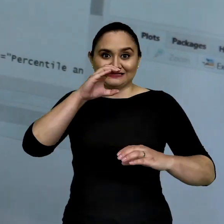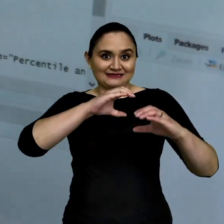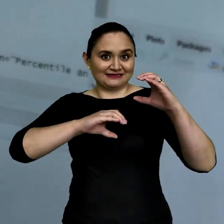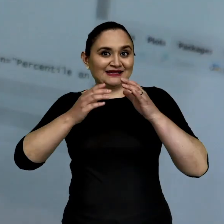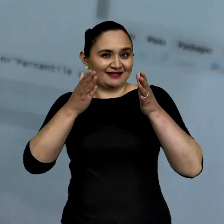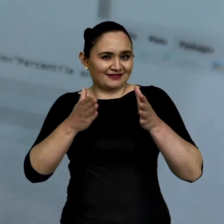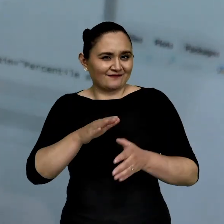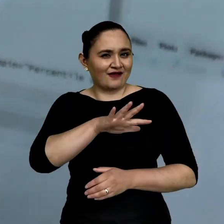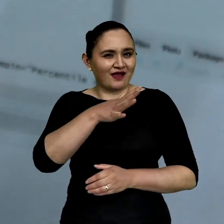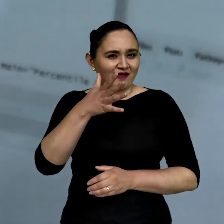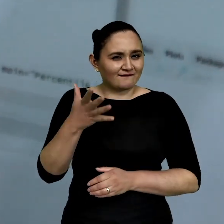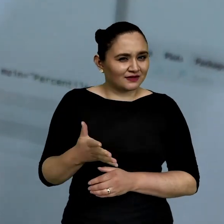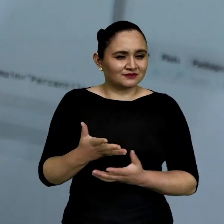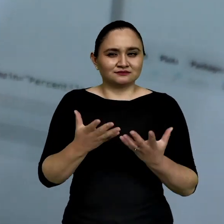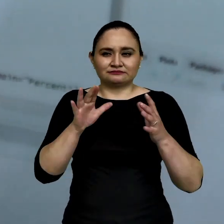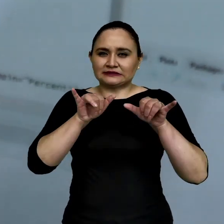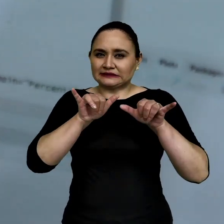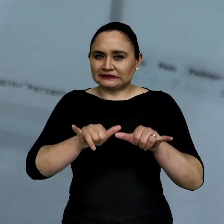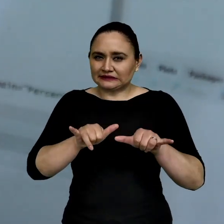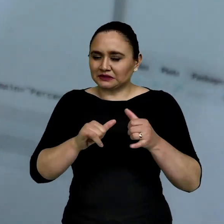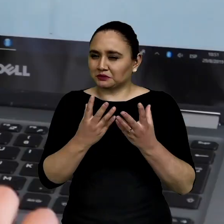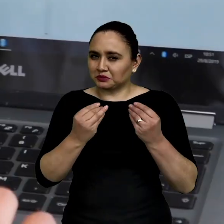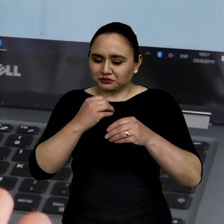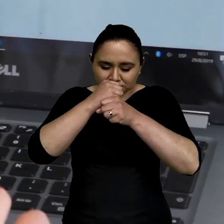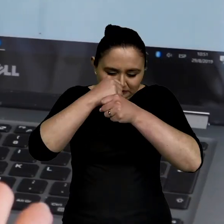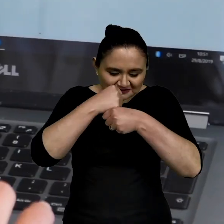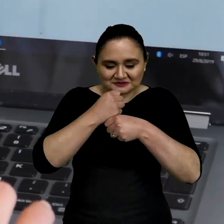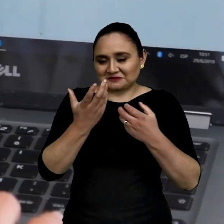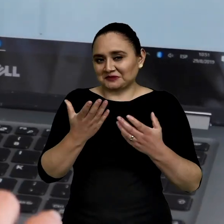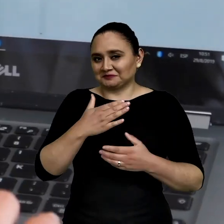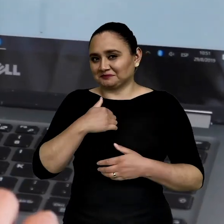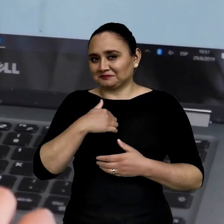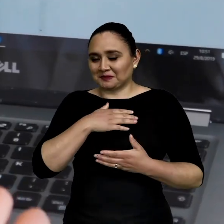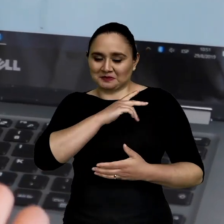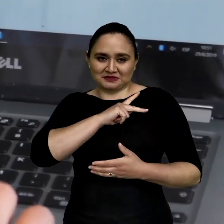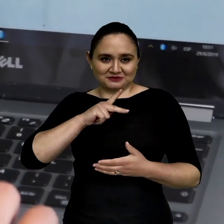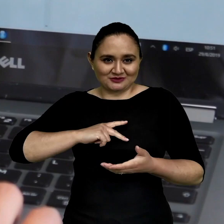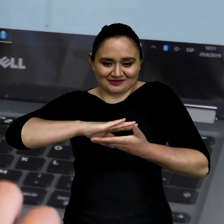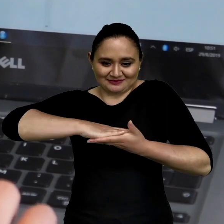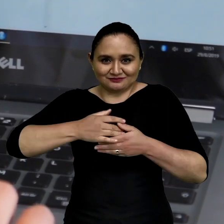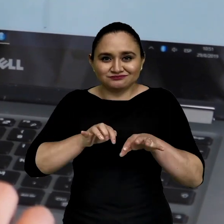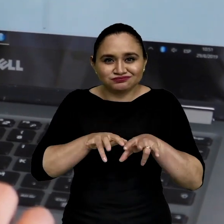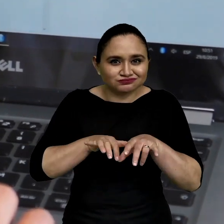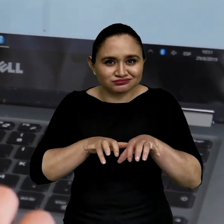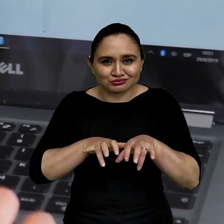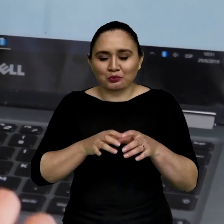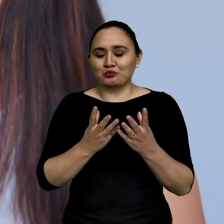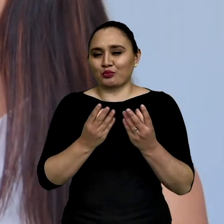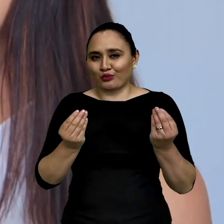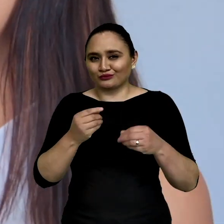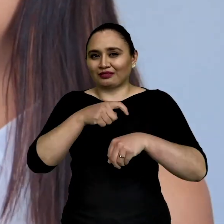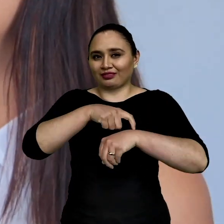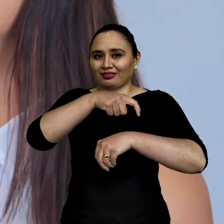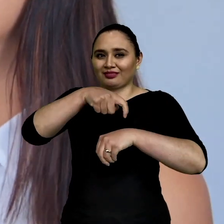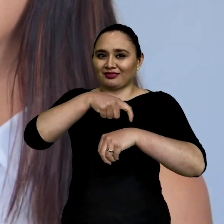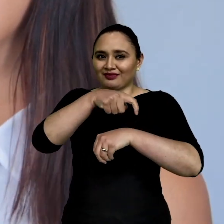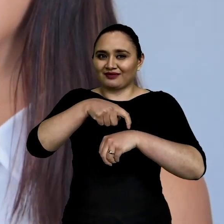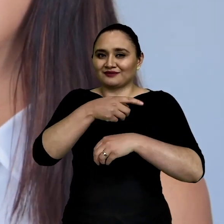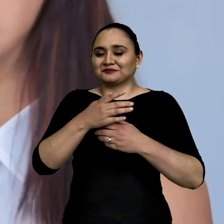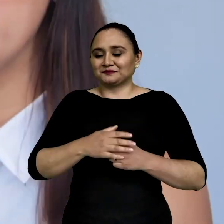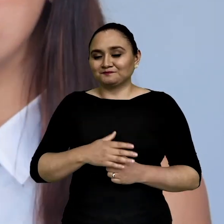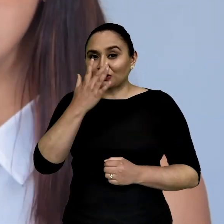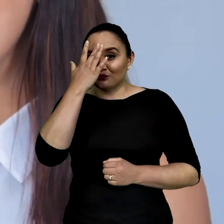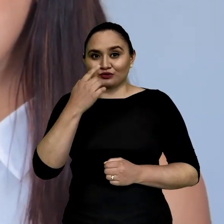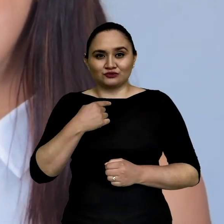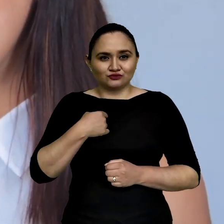Realmente los científicos a veces nos quedamos mucho en laboratorios, bueno en mi caso mucho en la computadora porque hacemos todo lo que es